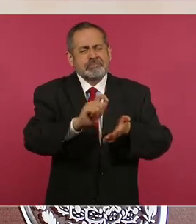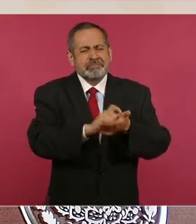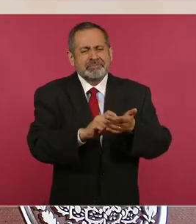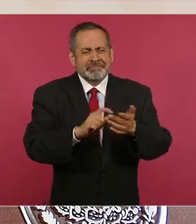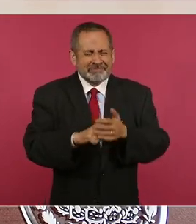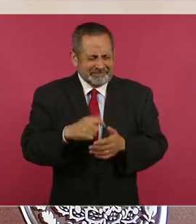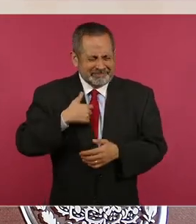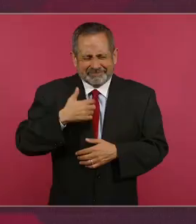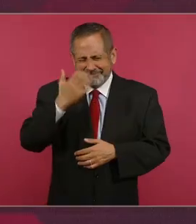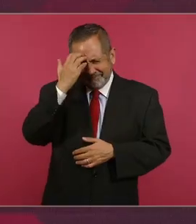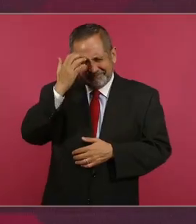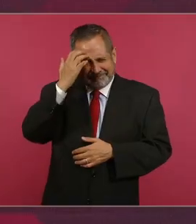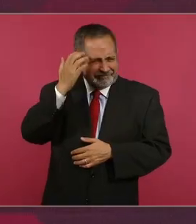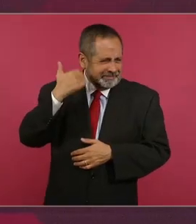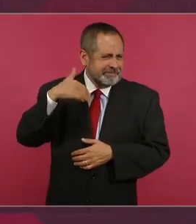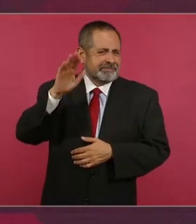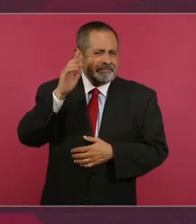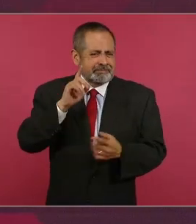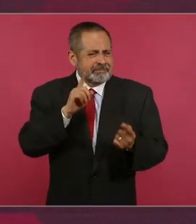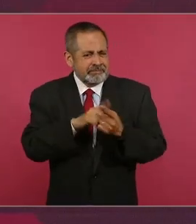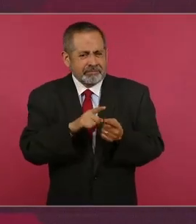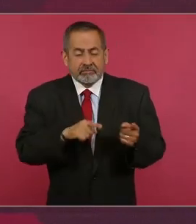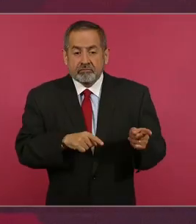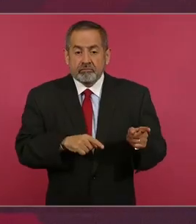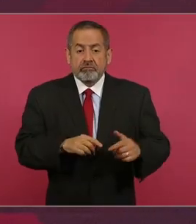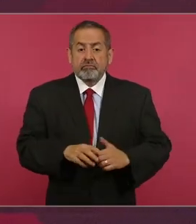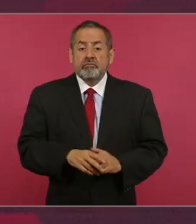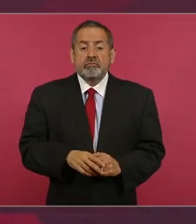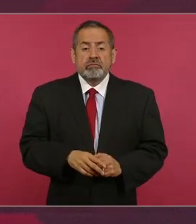lo conocí, porque era así